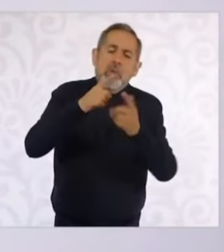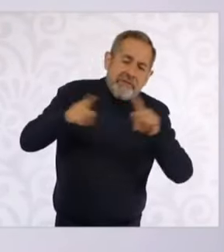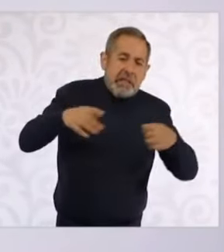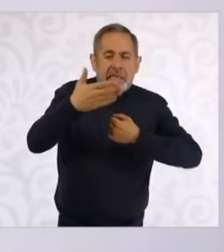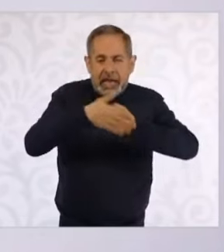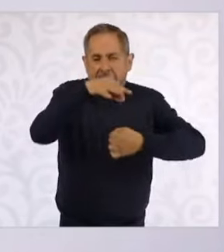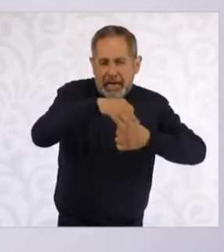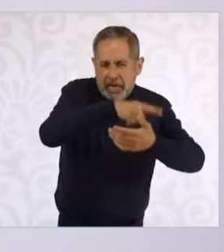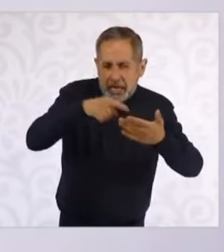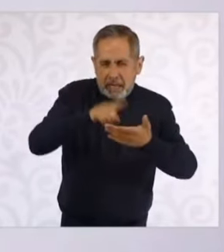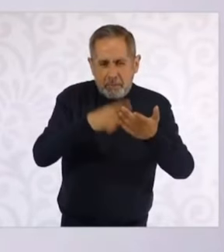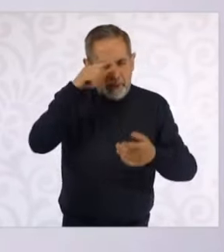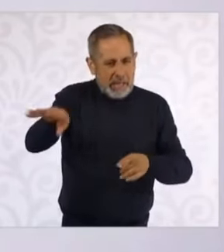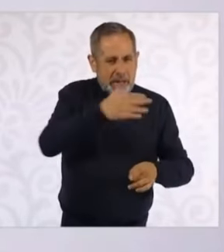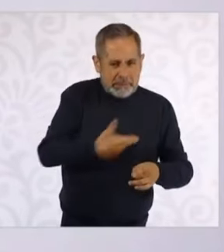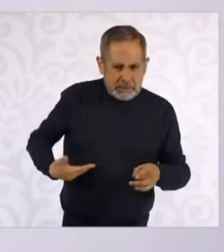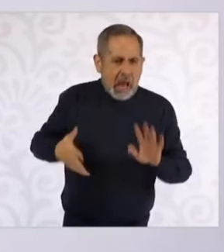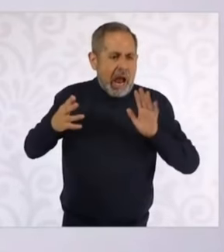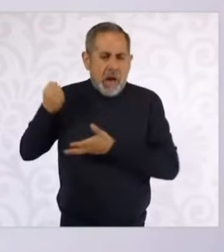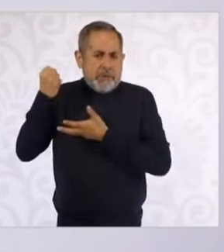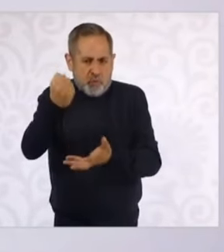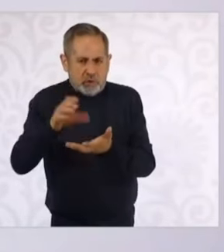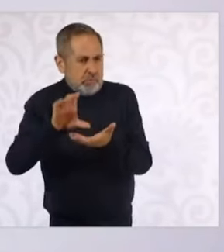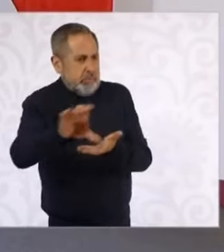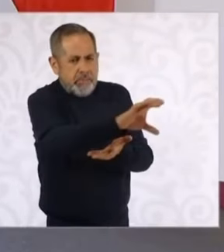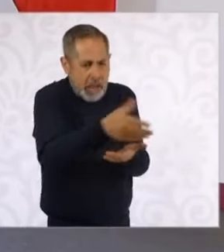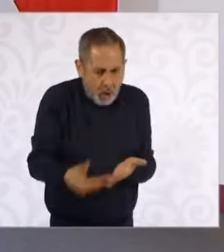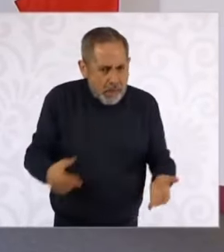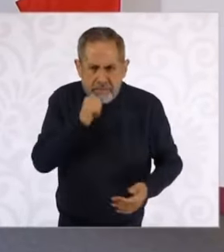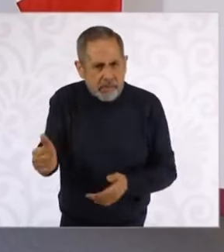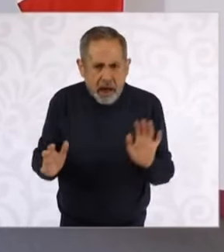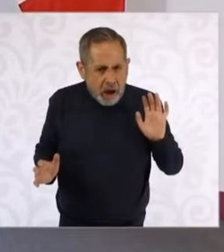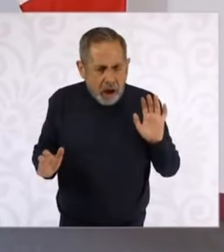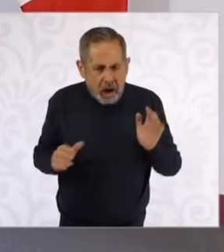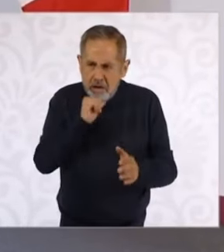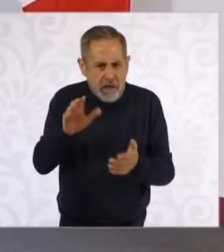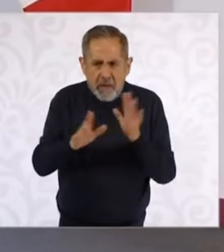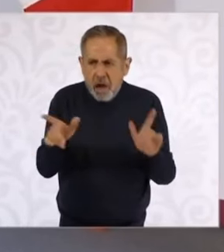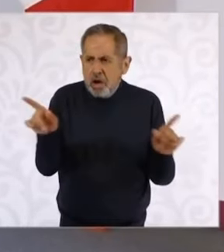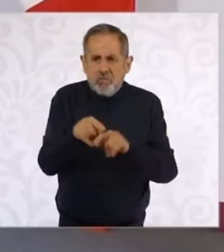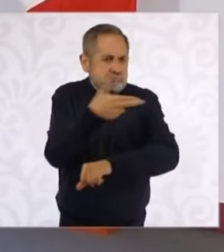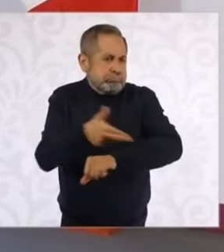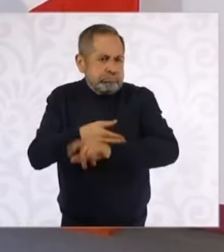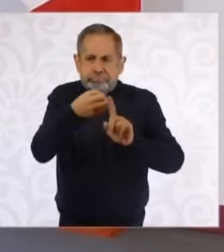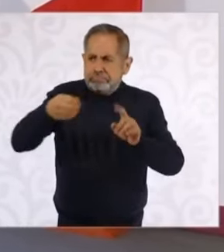apoyo directo del presupuesto público para hacer las campañas electorales.